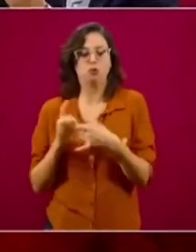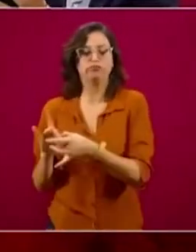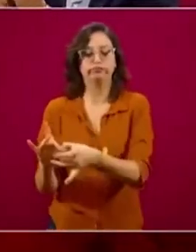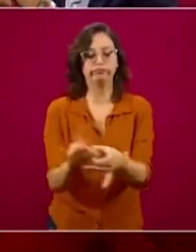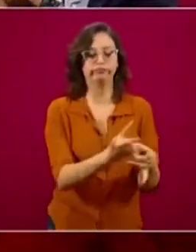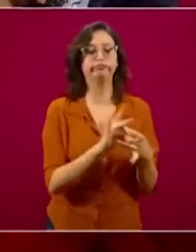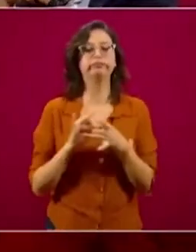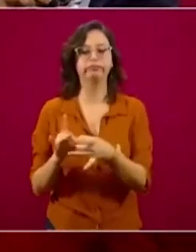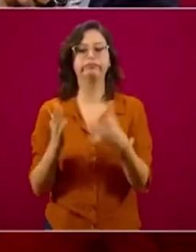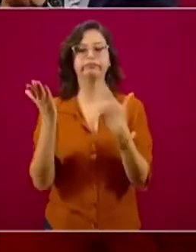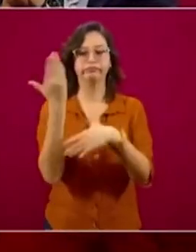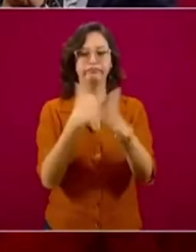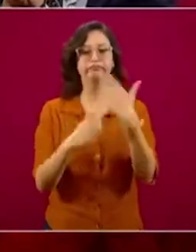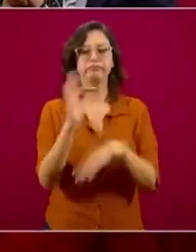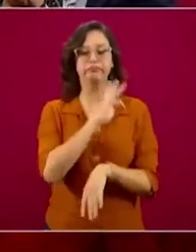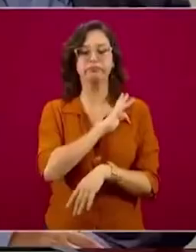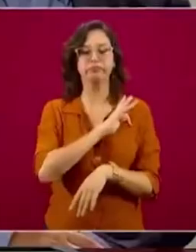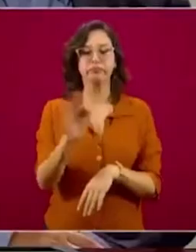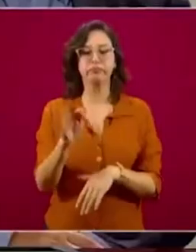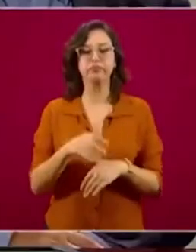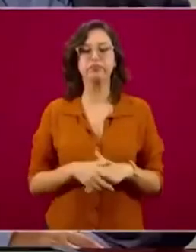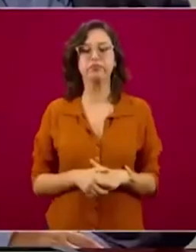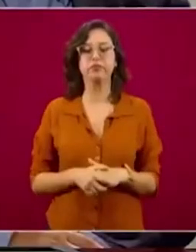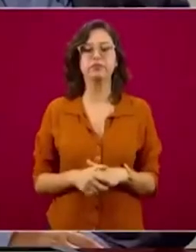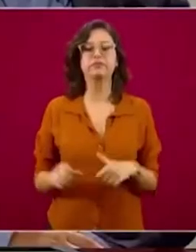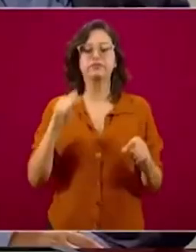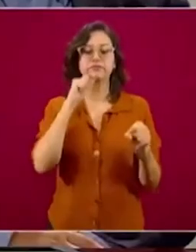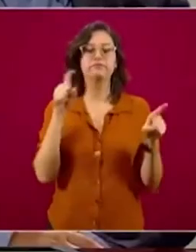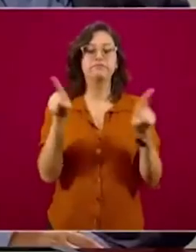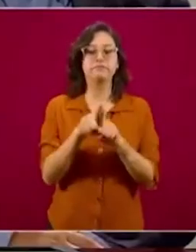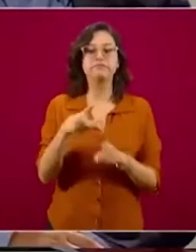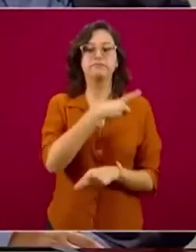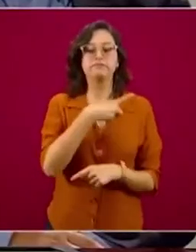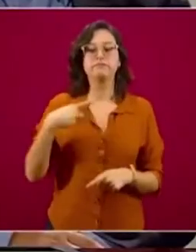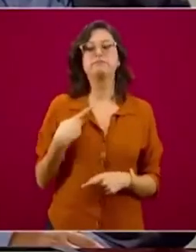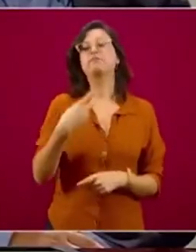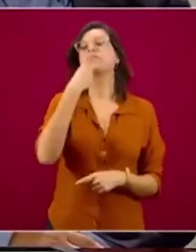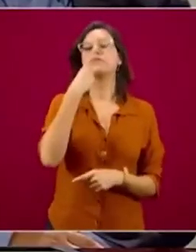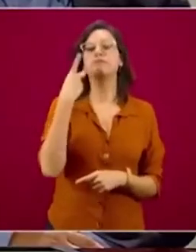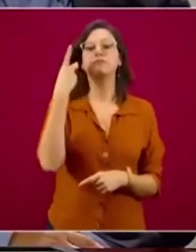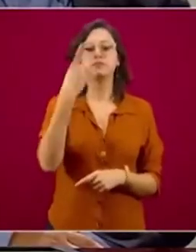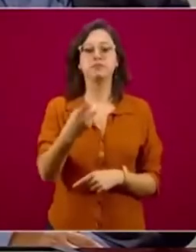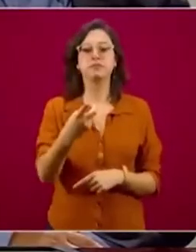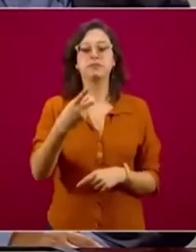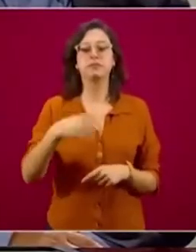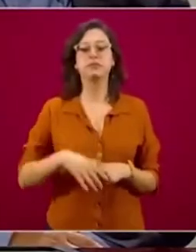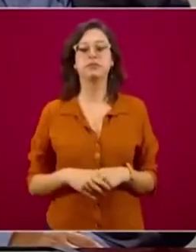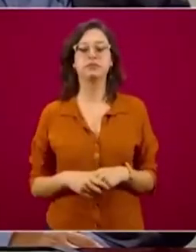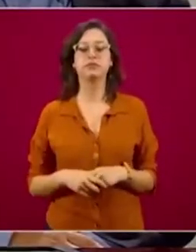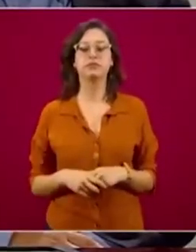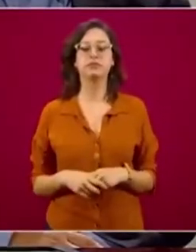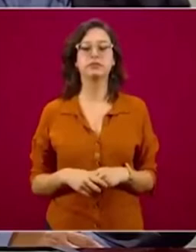buenos resultados. También decir que México